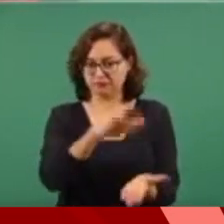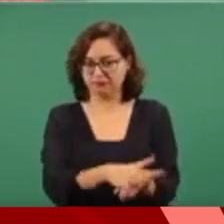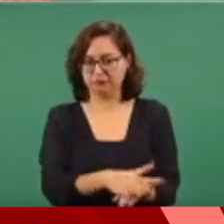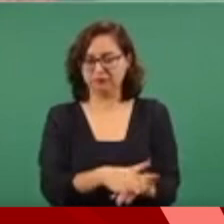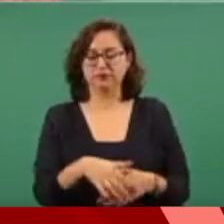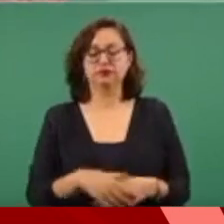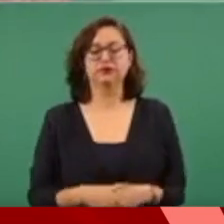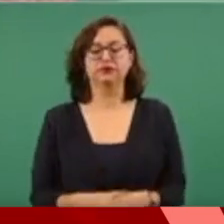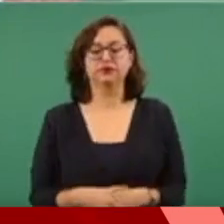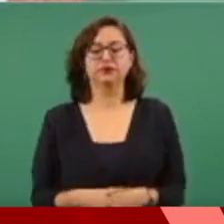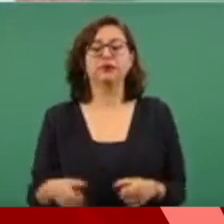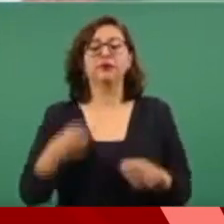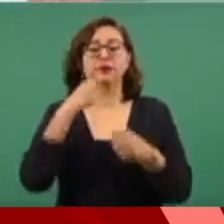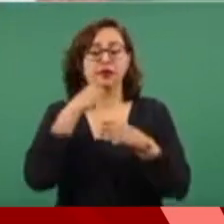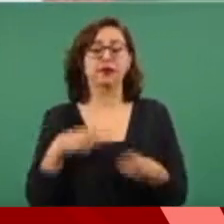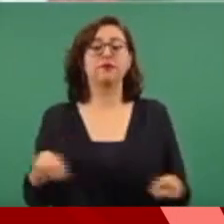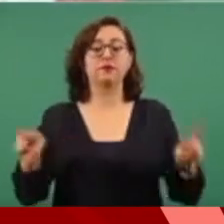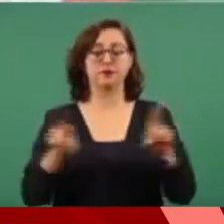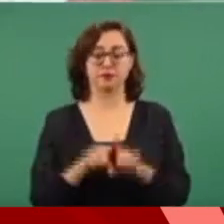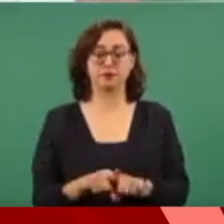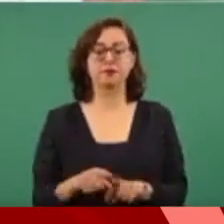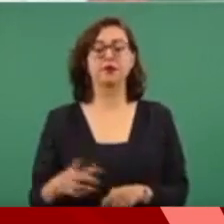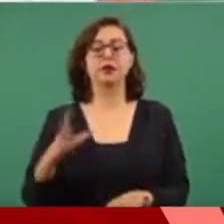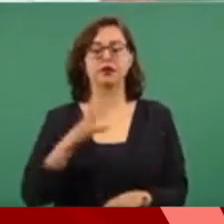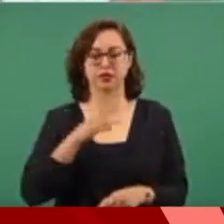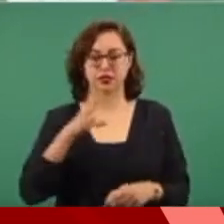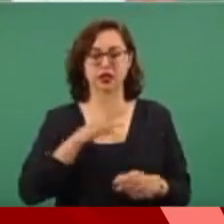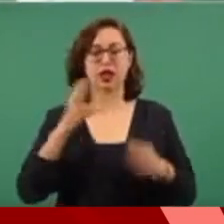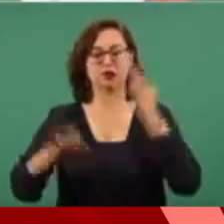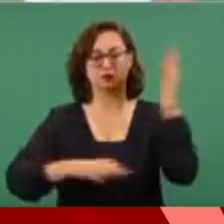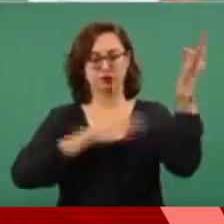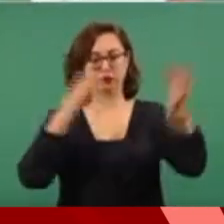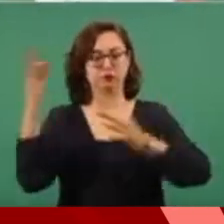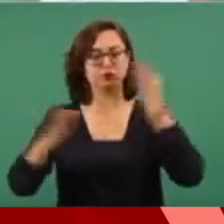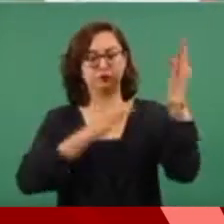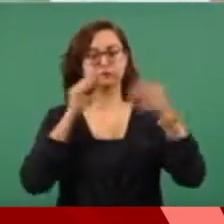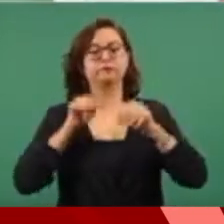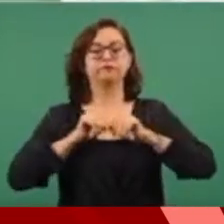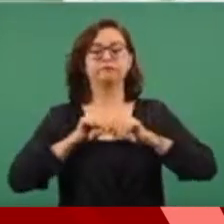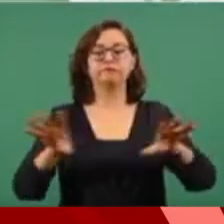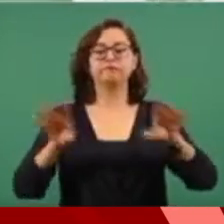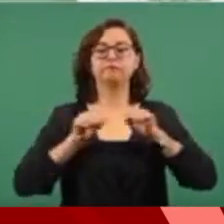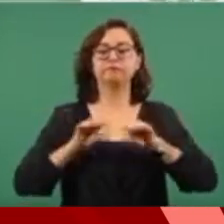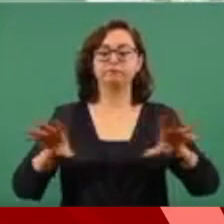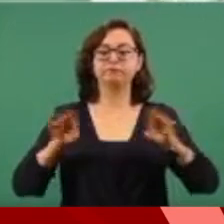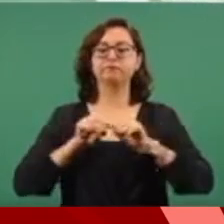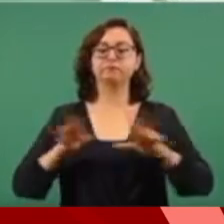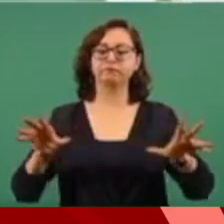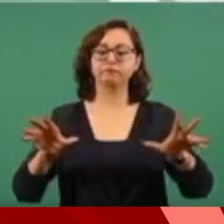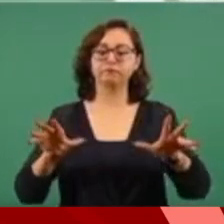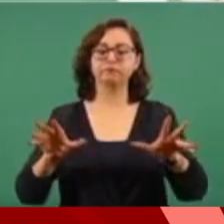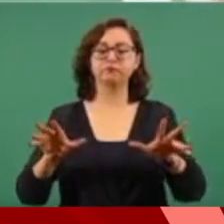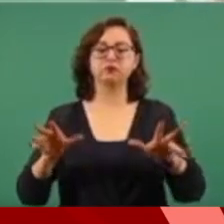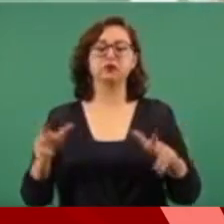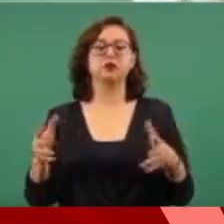campaña también con este propósito, se han